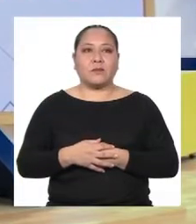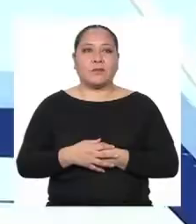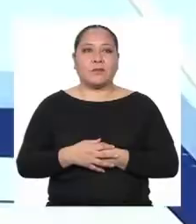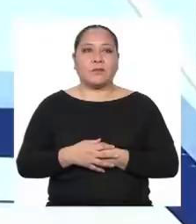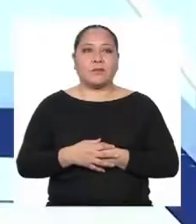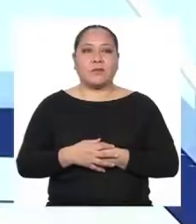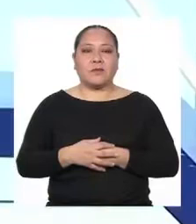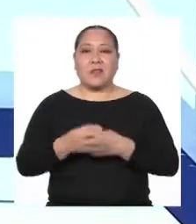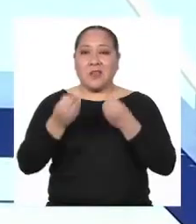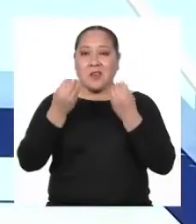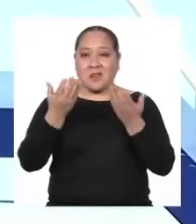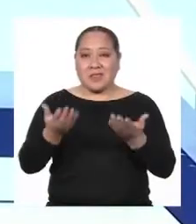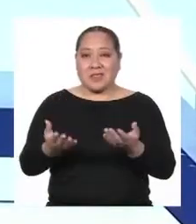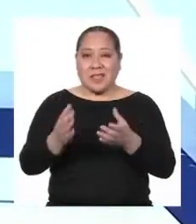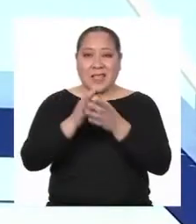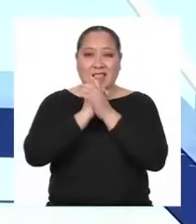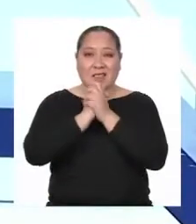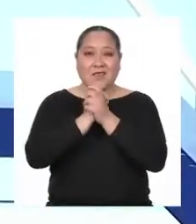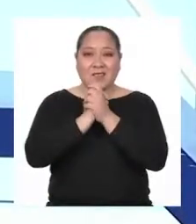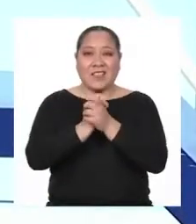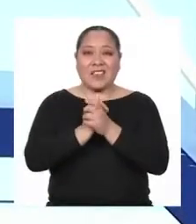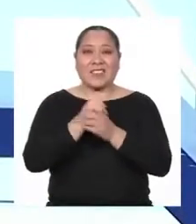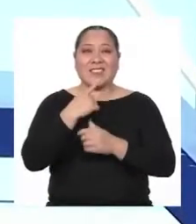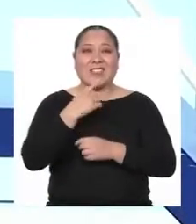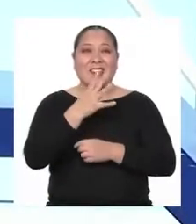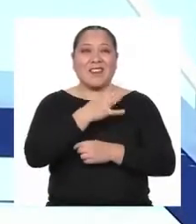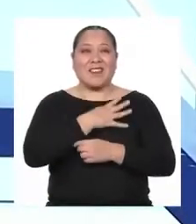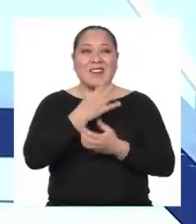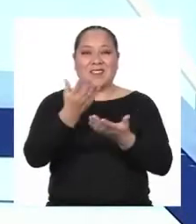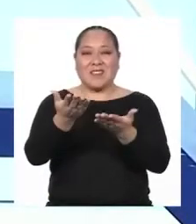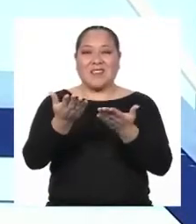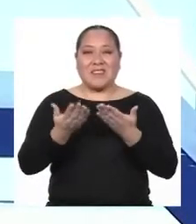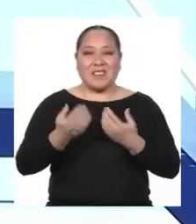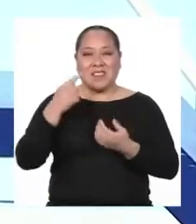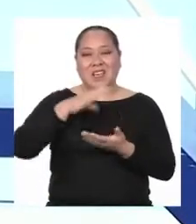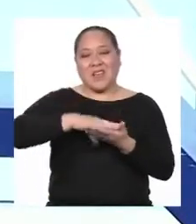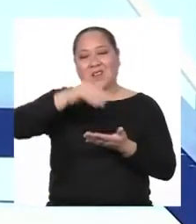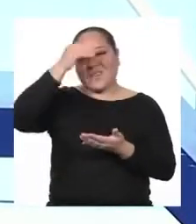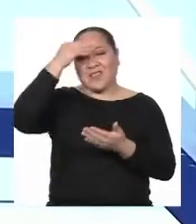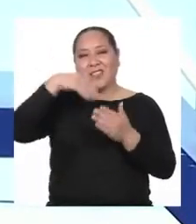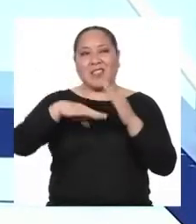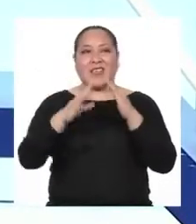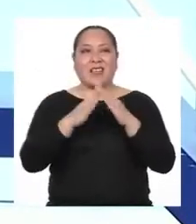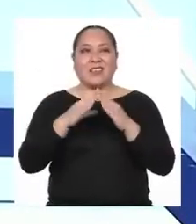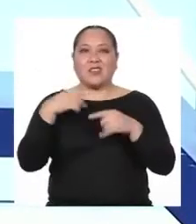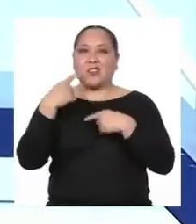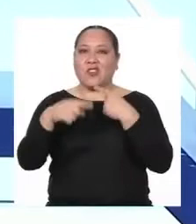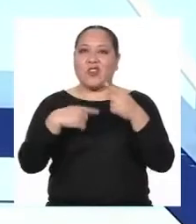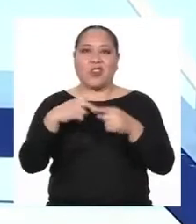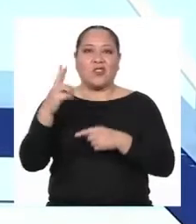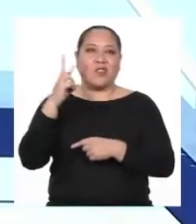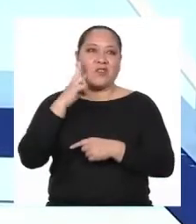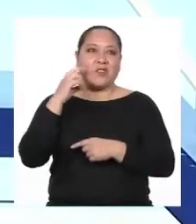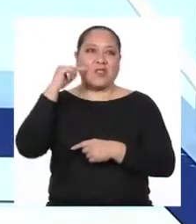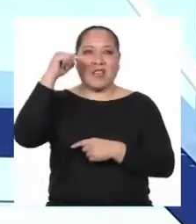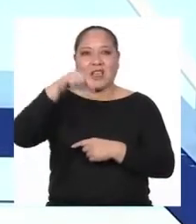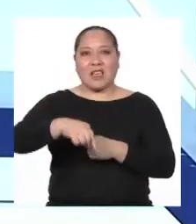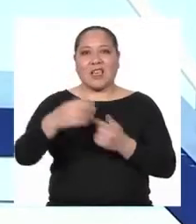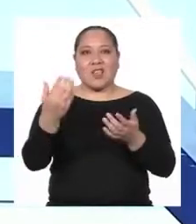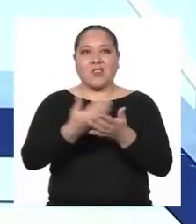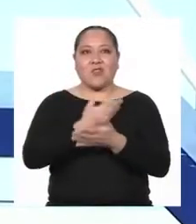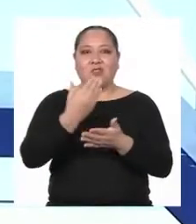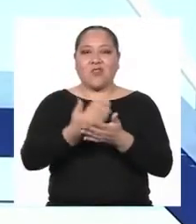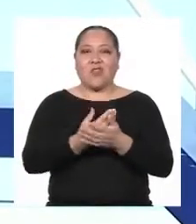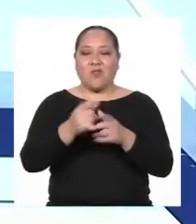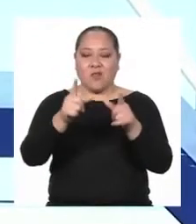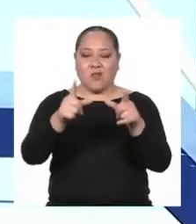¿Cómo están amigas y amigos de Cuarto de Secundaria? Bienvenidos a Aprendo en Casa Todos los viernes estaremos aquí en este nuevo set